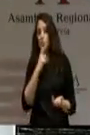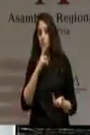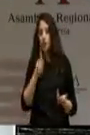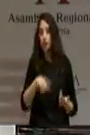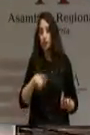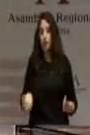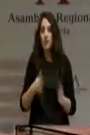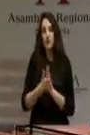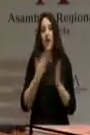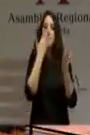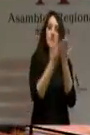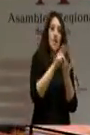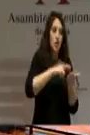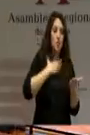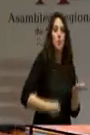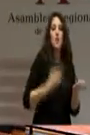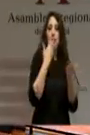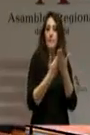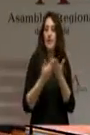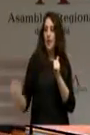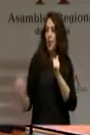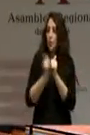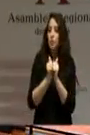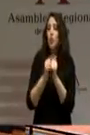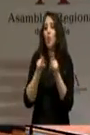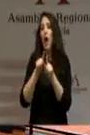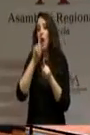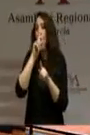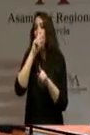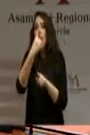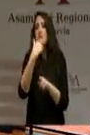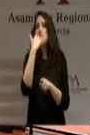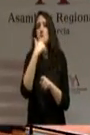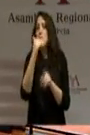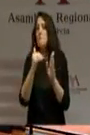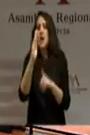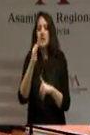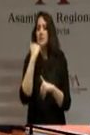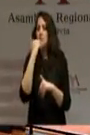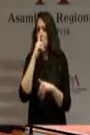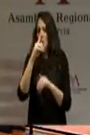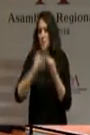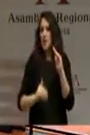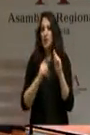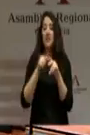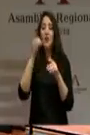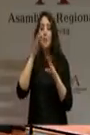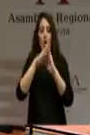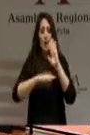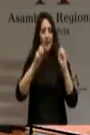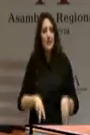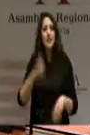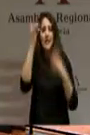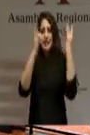ciudadanos, que le acompañemos en su viaje temporal de poco más de un año, sin programa, sin ideas y con un Consejo de Gobierno